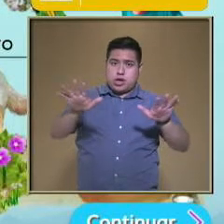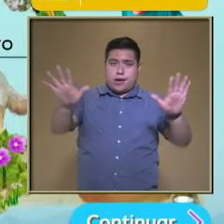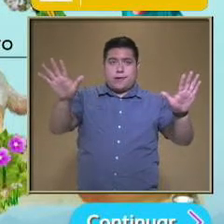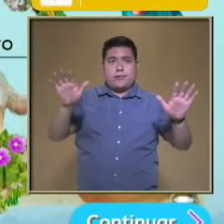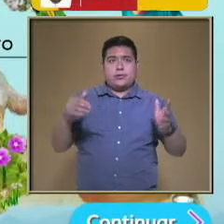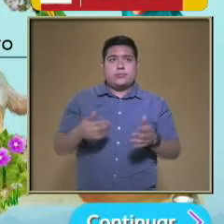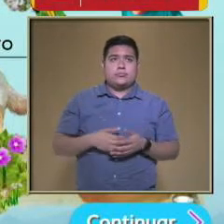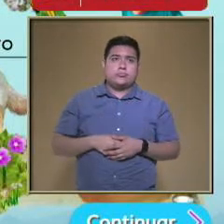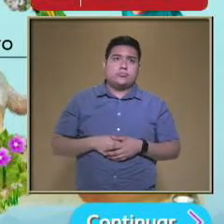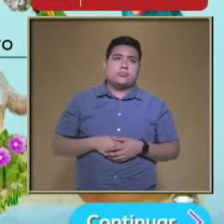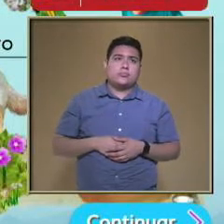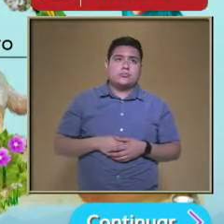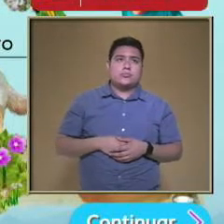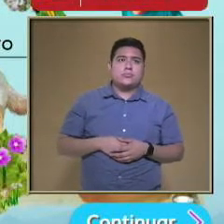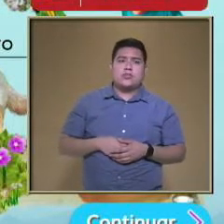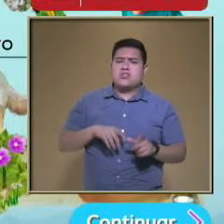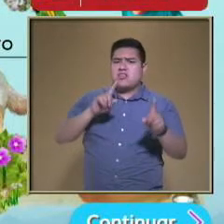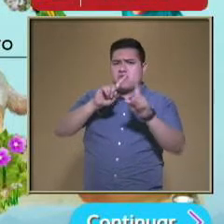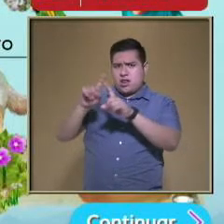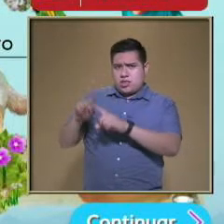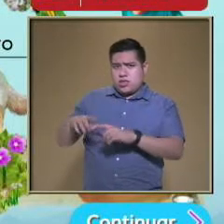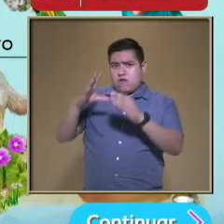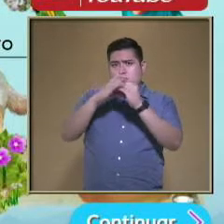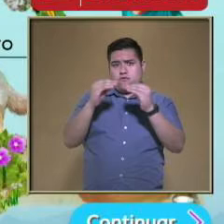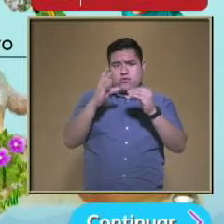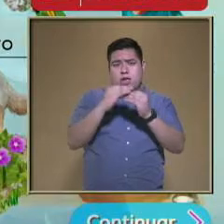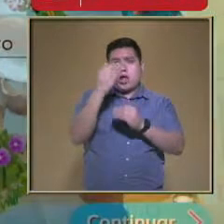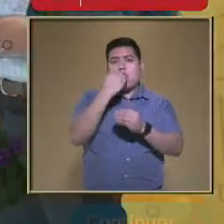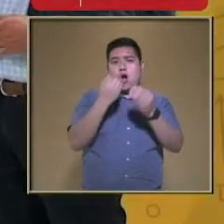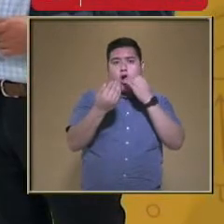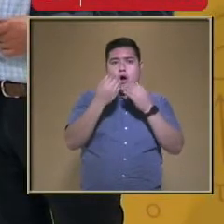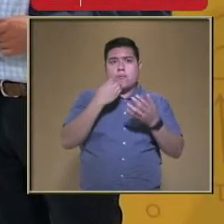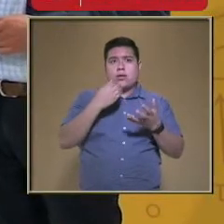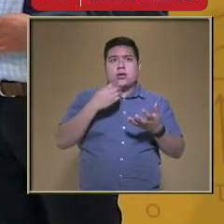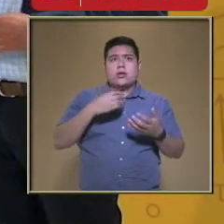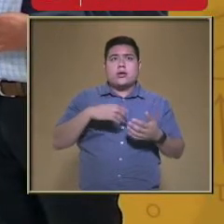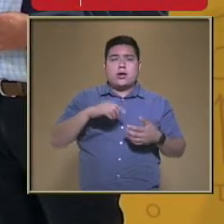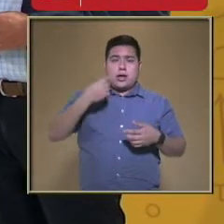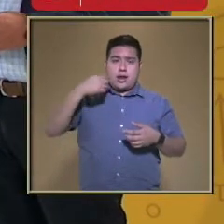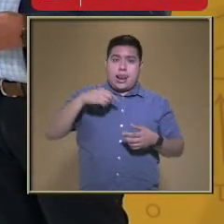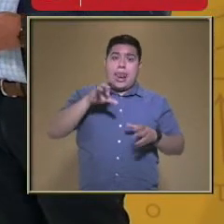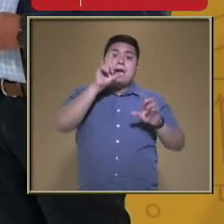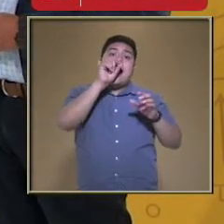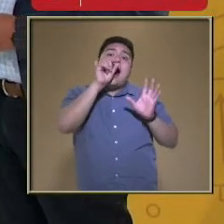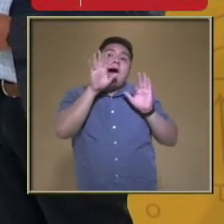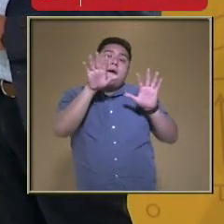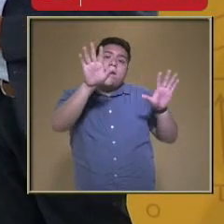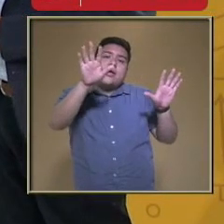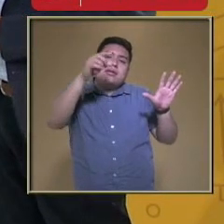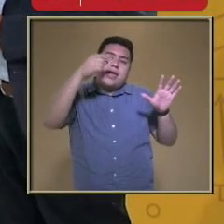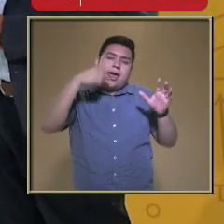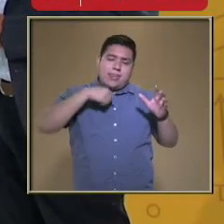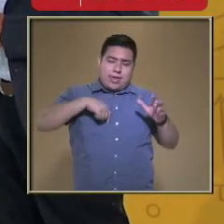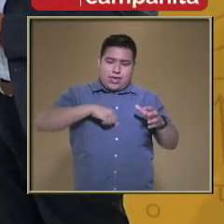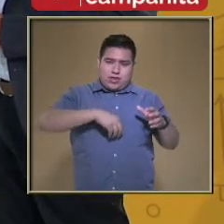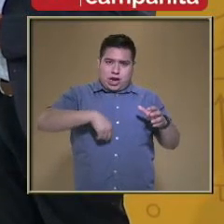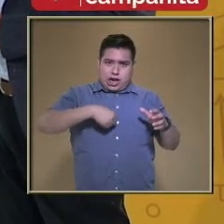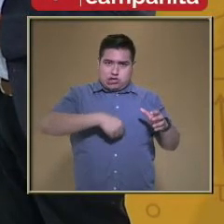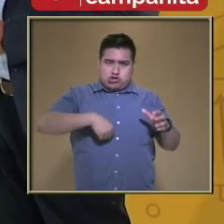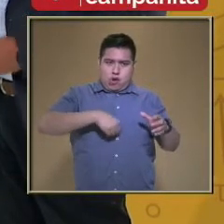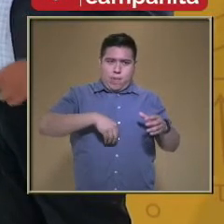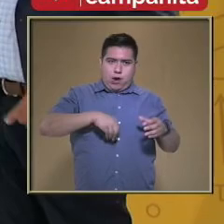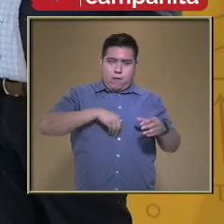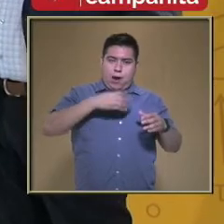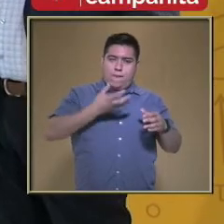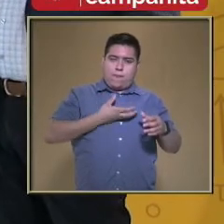Del chile Sino con cualquier otra fruta Que coman Al llevarse en su tubo digestivo Las semillas Las llevan a otro lado Y las dispersan